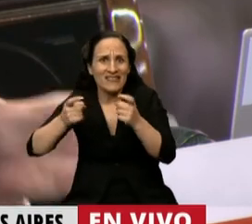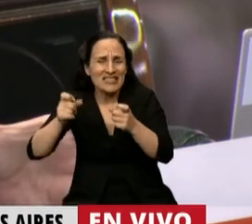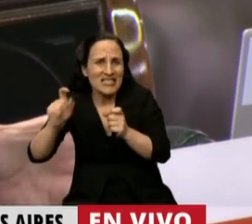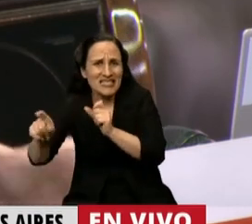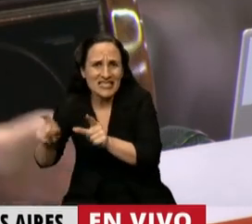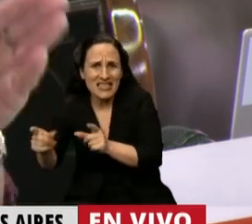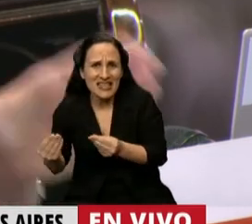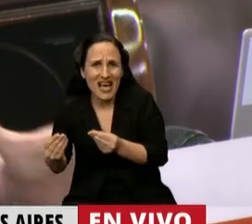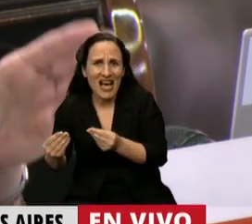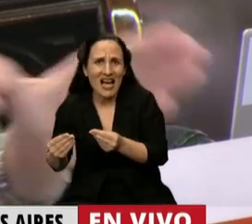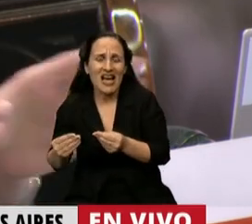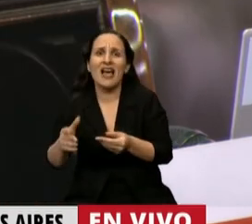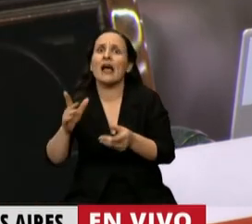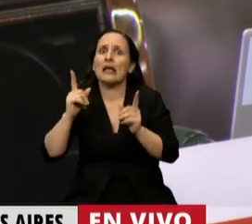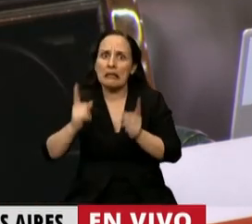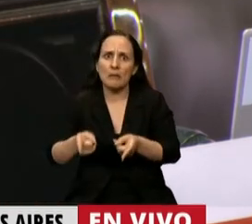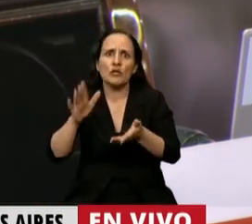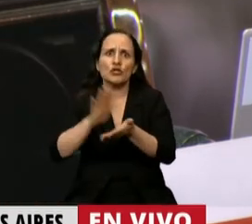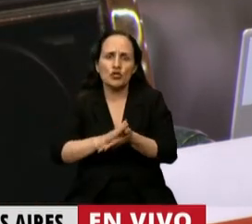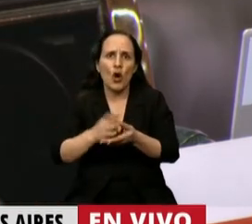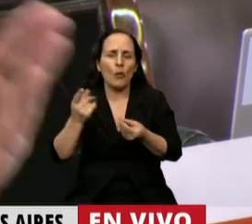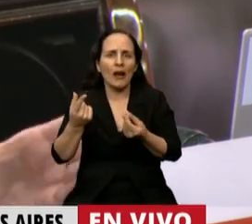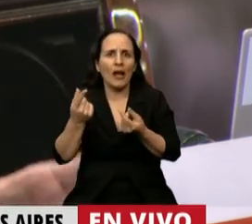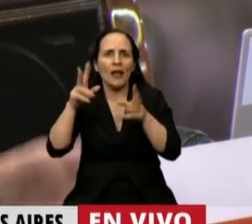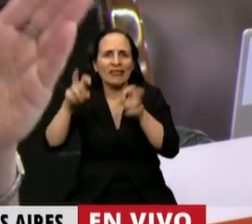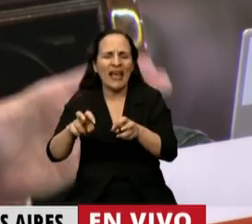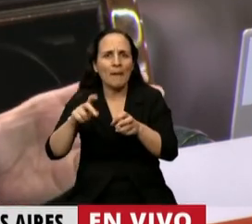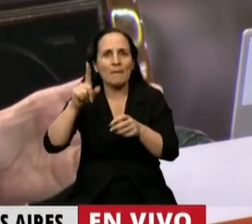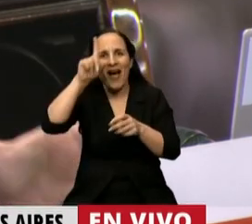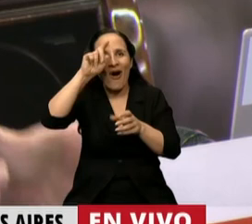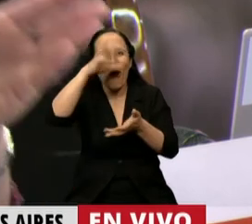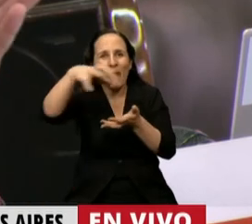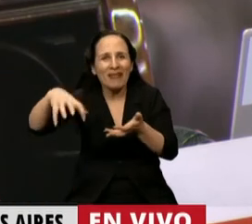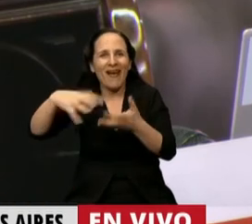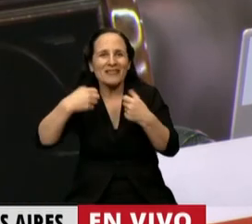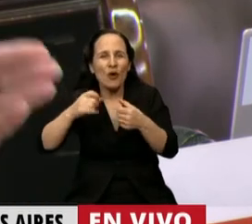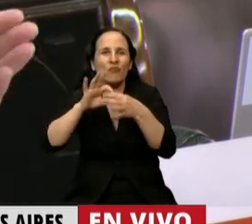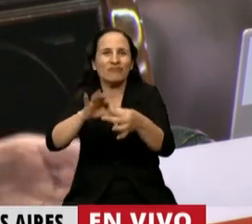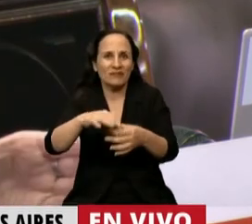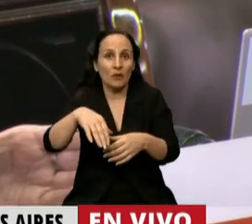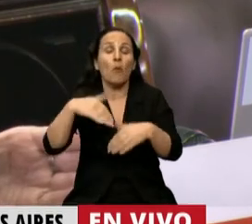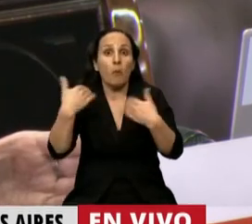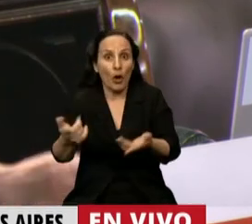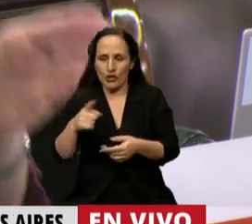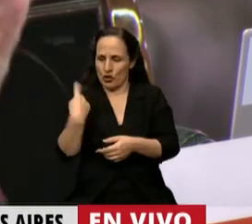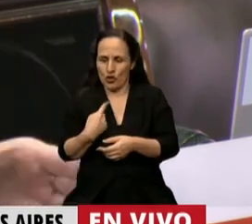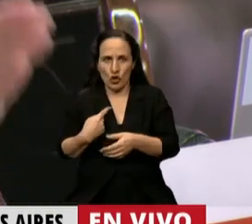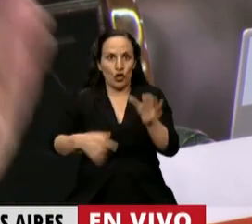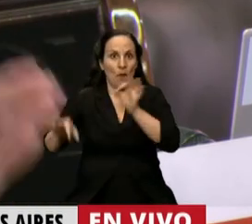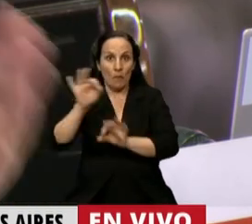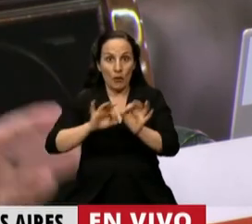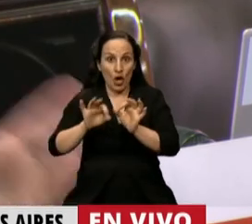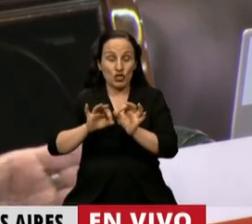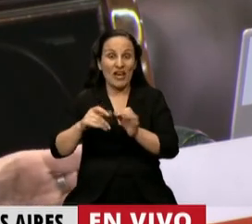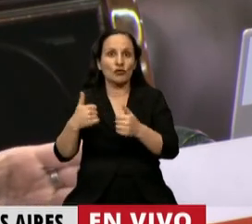el tema de la centralización y los recursos para el sistema de salud. Por eso hemos presentado un proyecto de